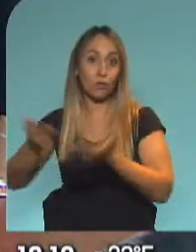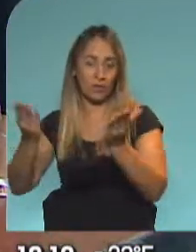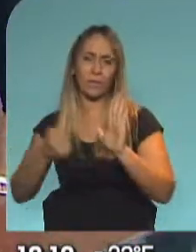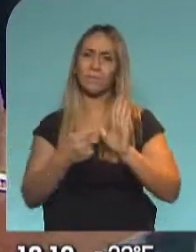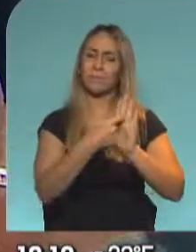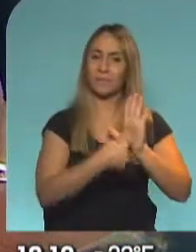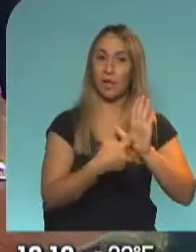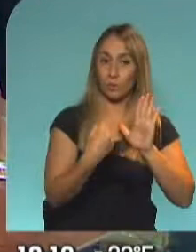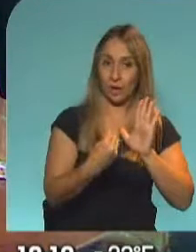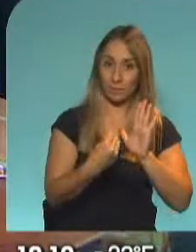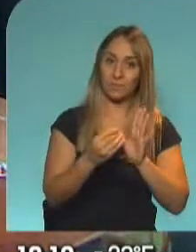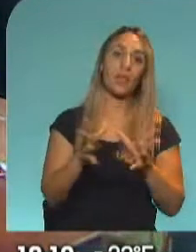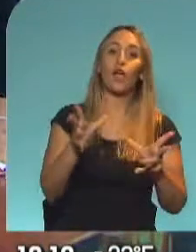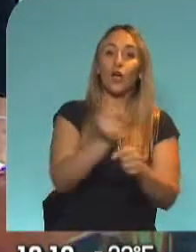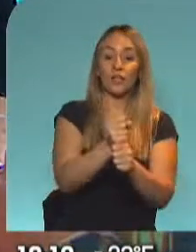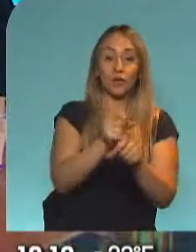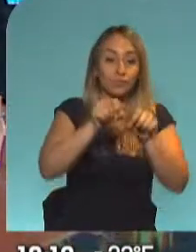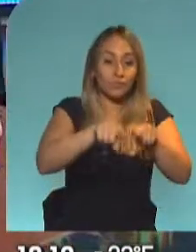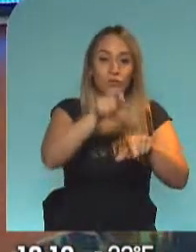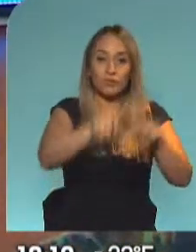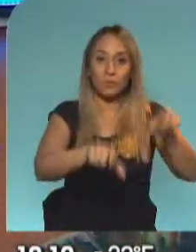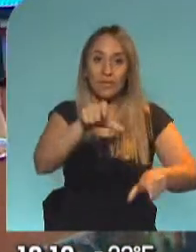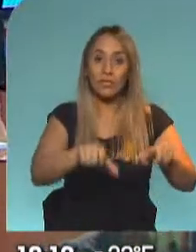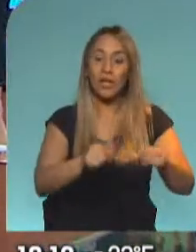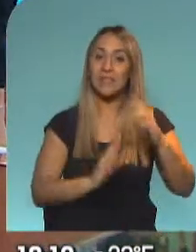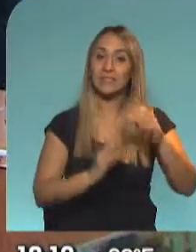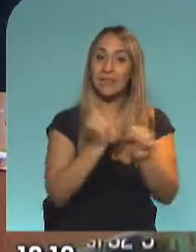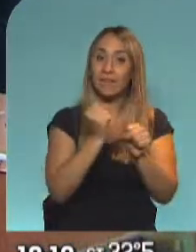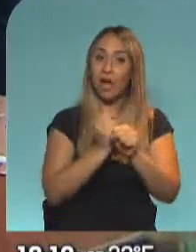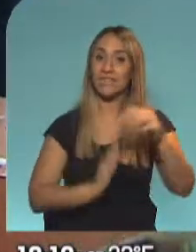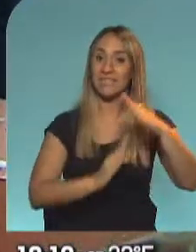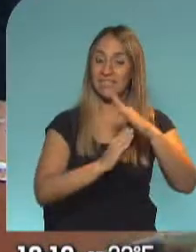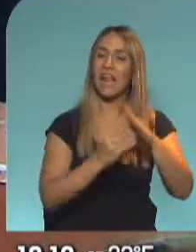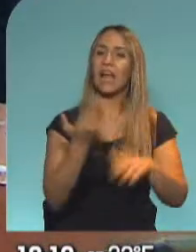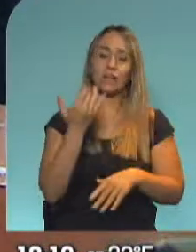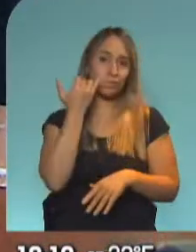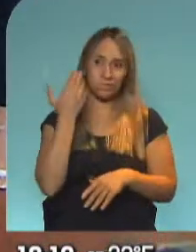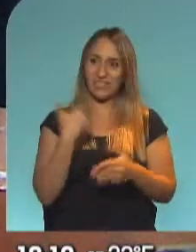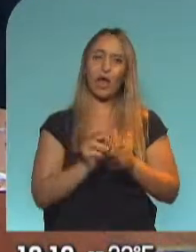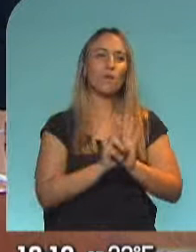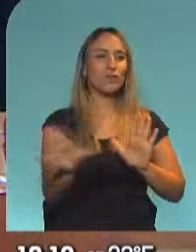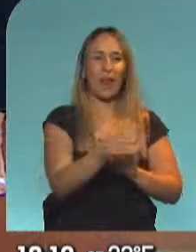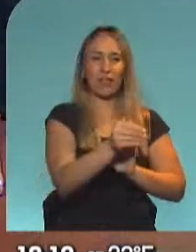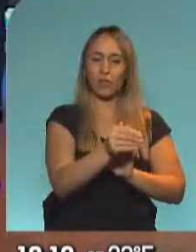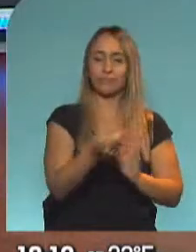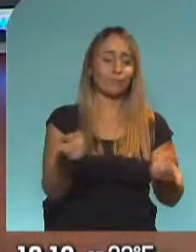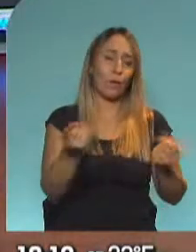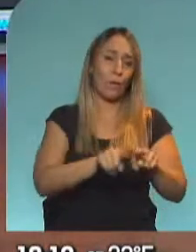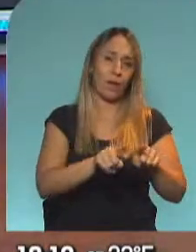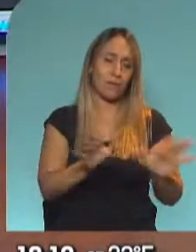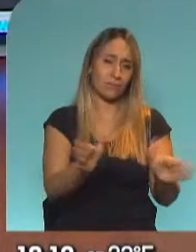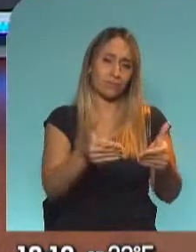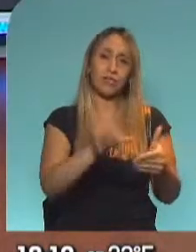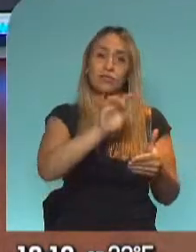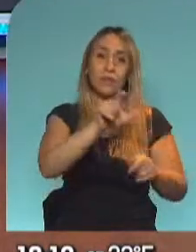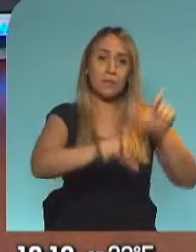público solamente será para esenciales. Recordemos que hasta el momento estaba habilitado para todos, pero volverá a ser solamente para personas, para